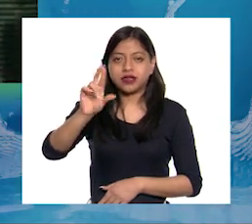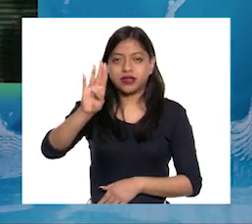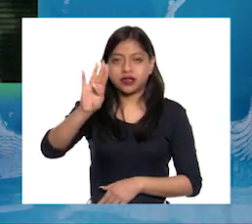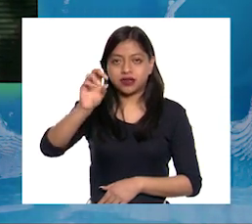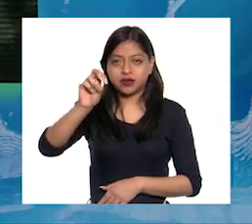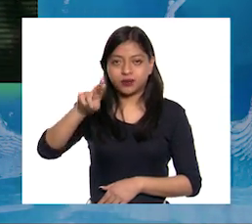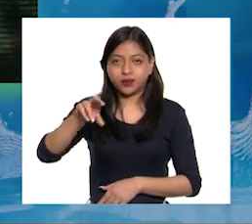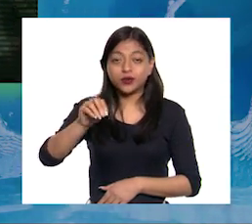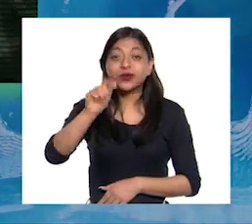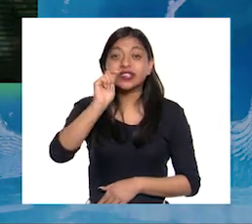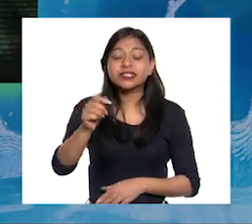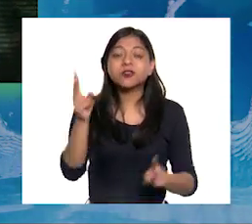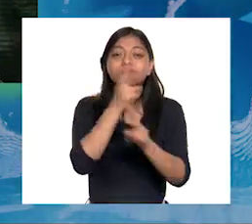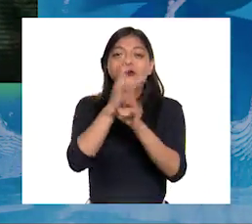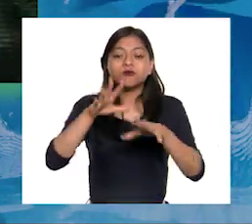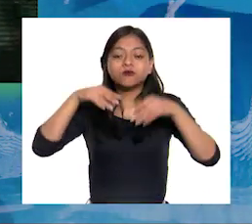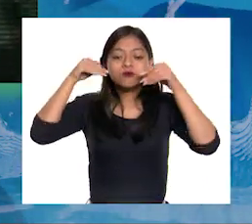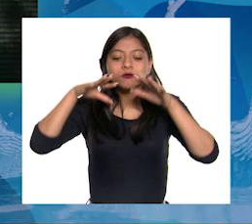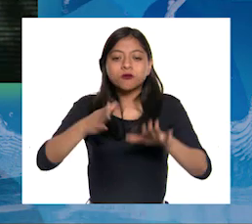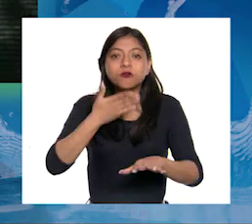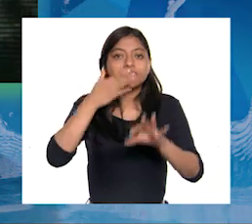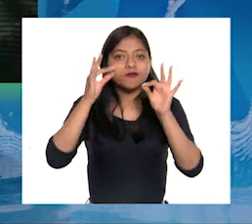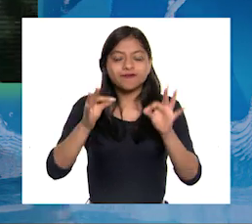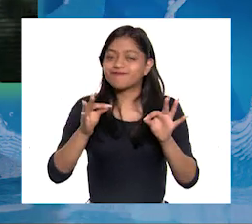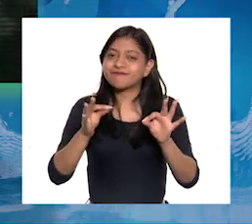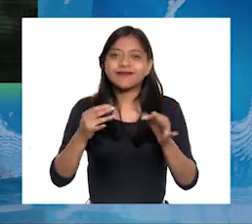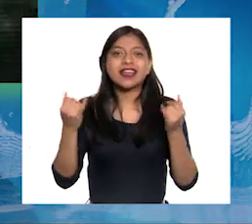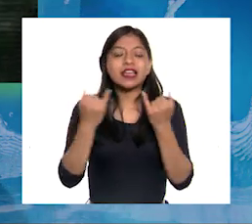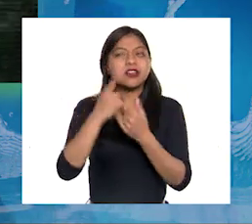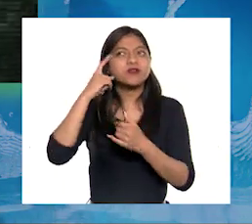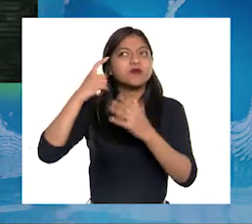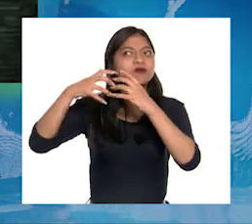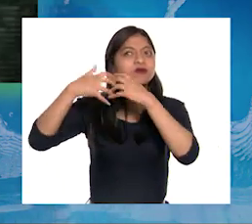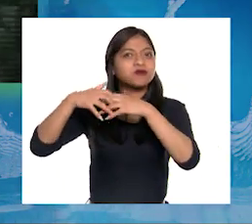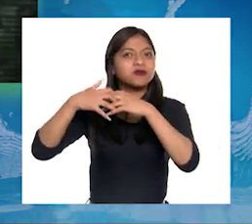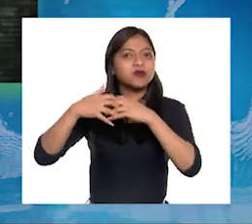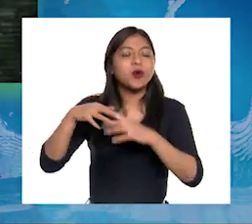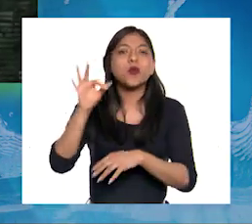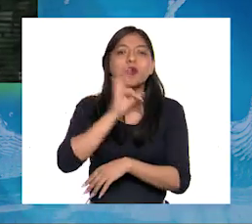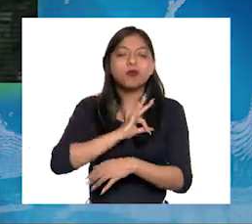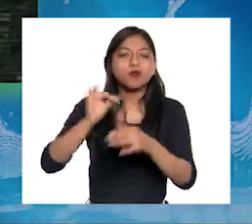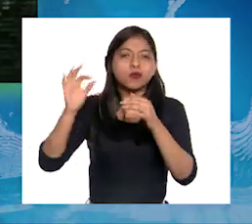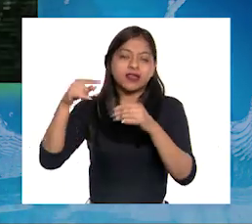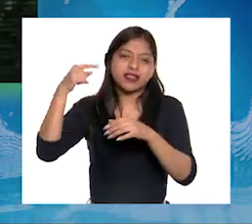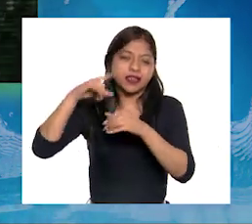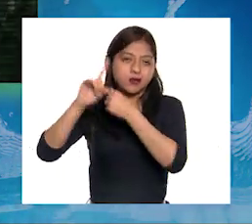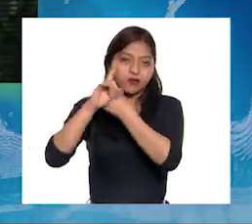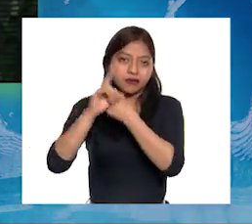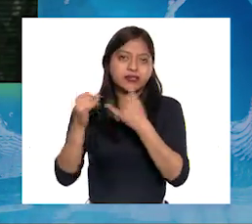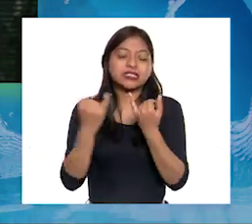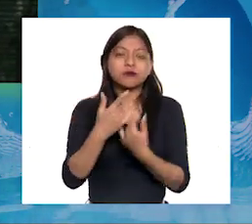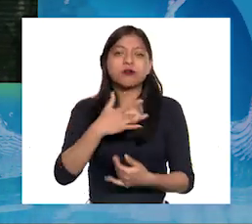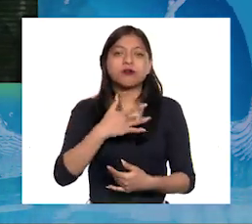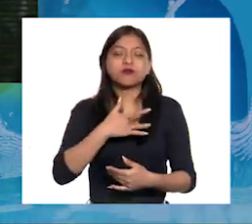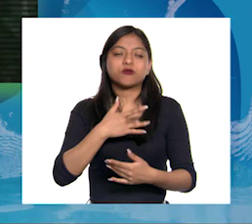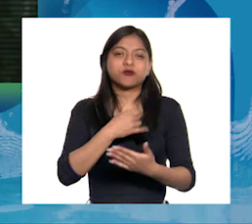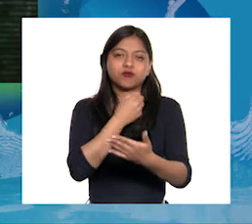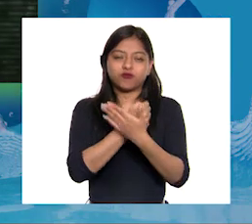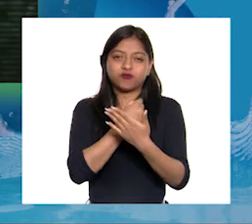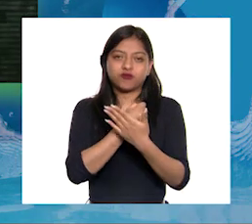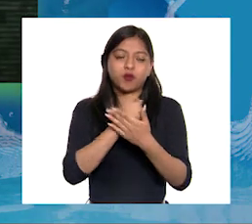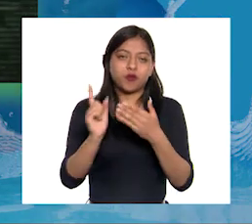cuerpo se reduzca También puede afectar el funcionamiento del cerebro y del corazón Ozono Este gas